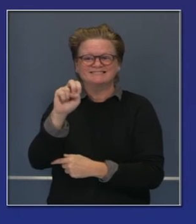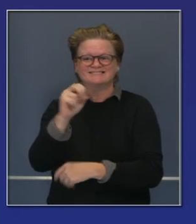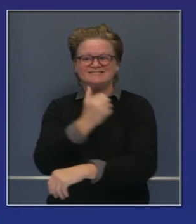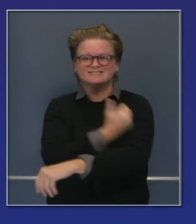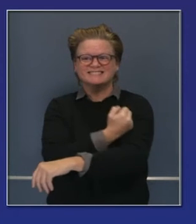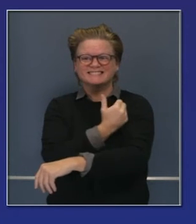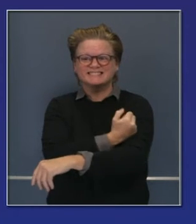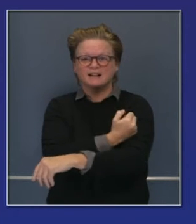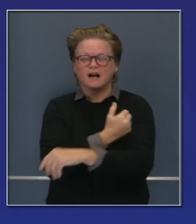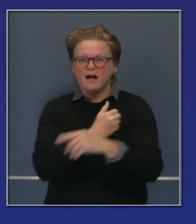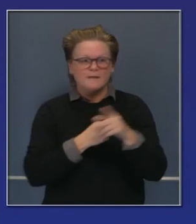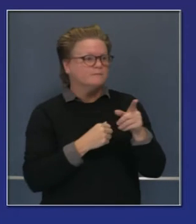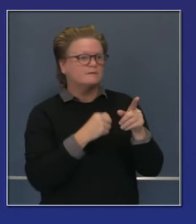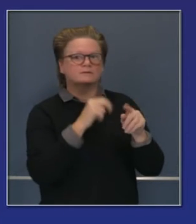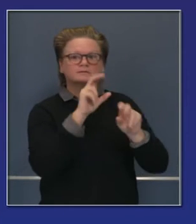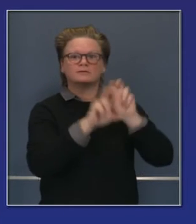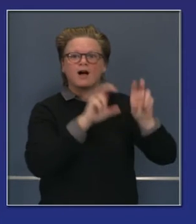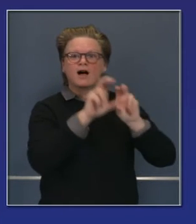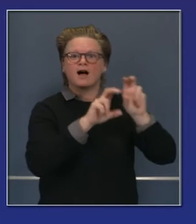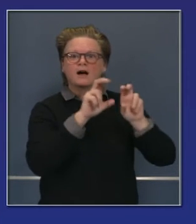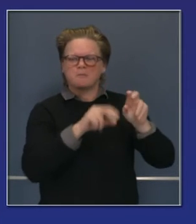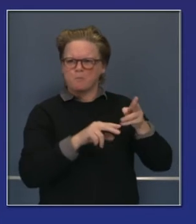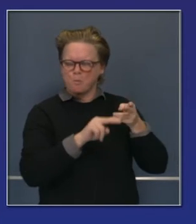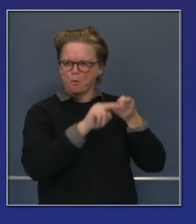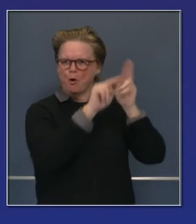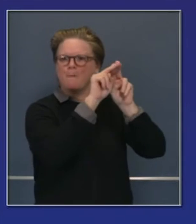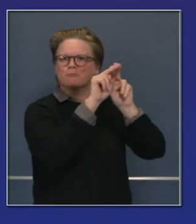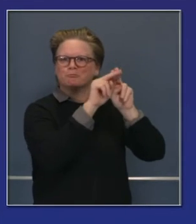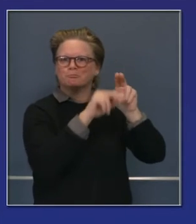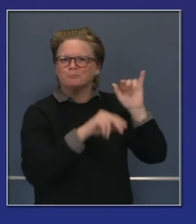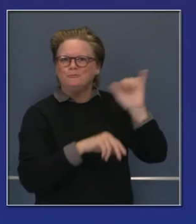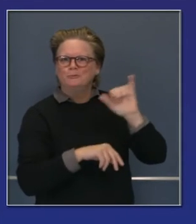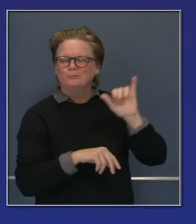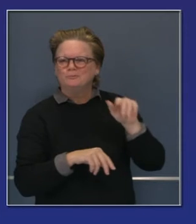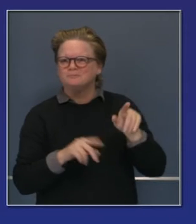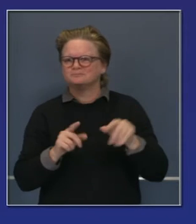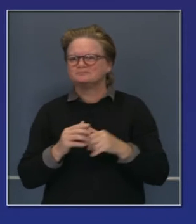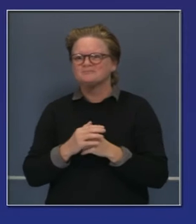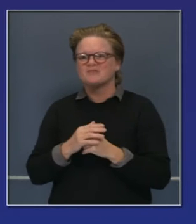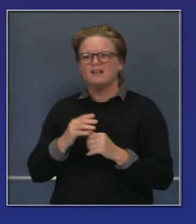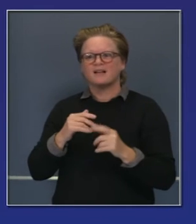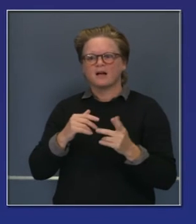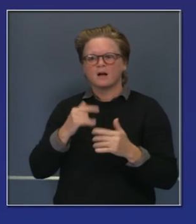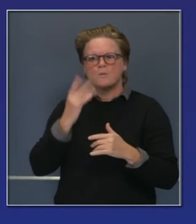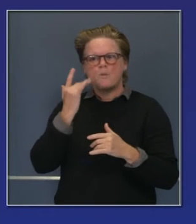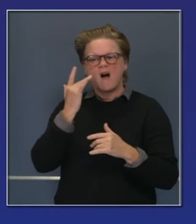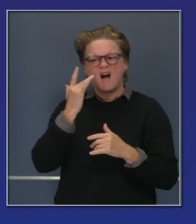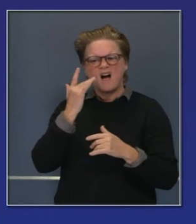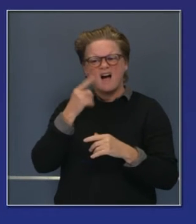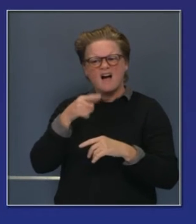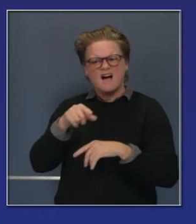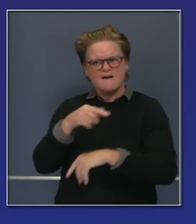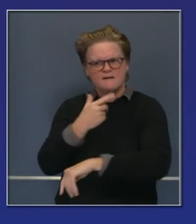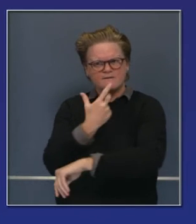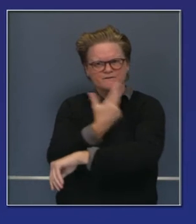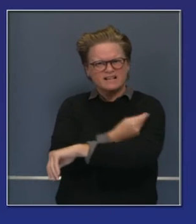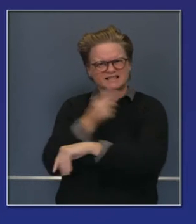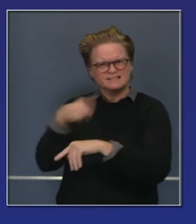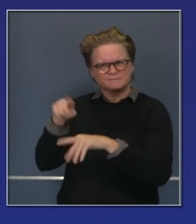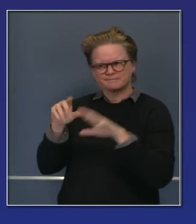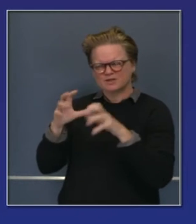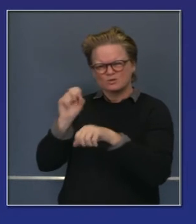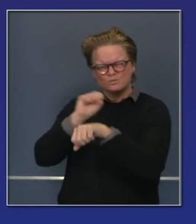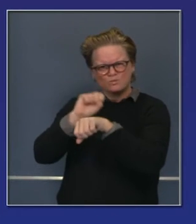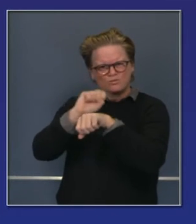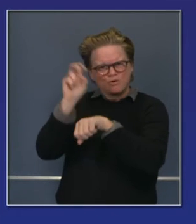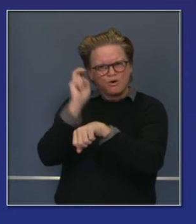Su portafolio de 401K seguramente aumenta por esto. Pfizer anuncia una vacuna y hemos hablado de